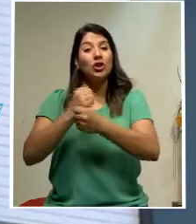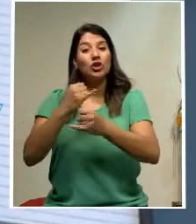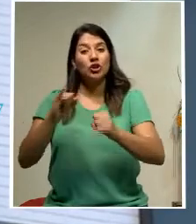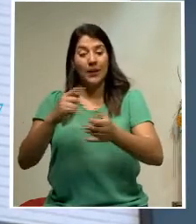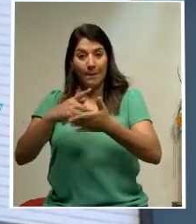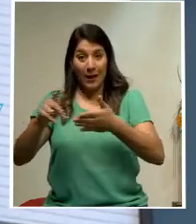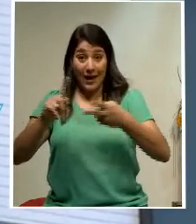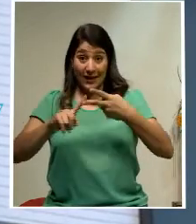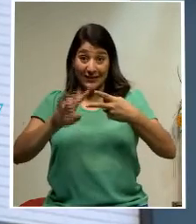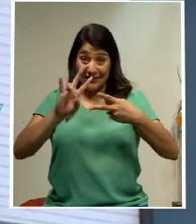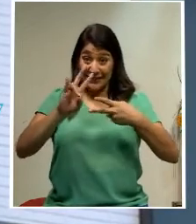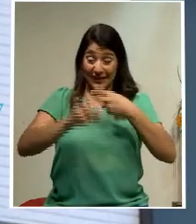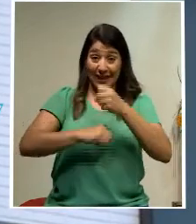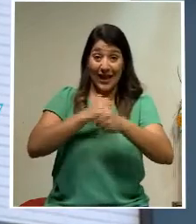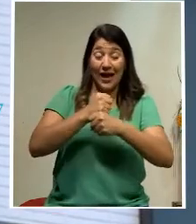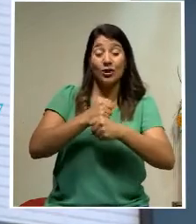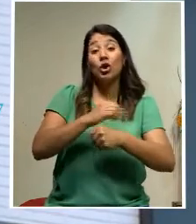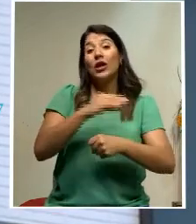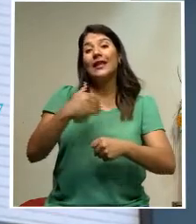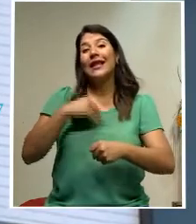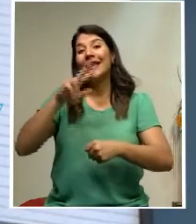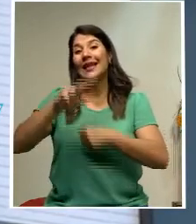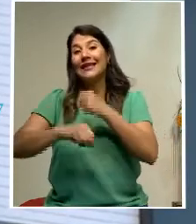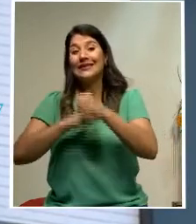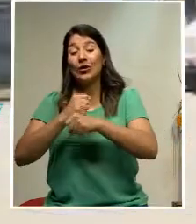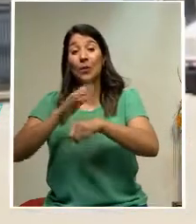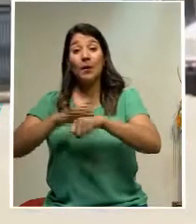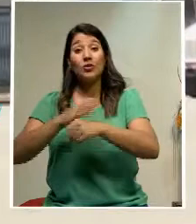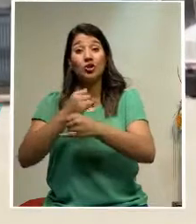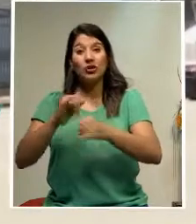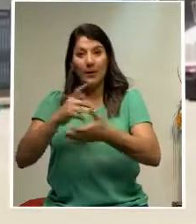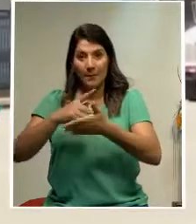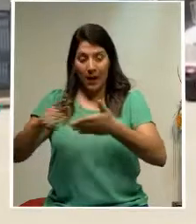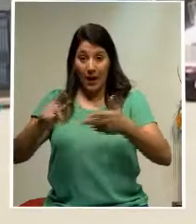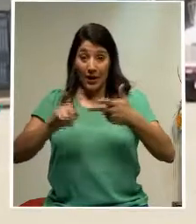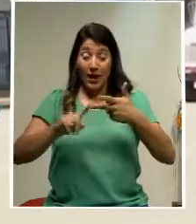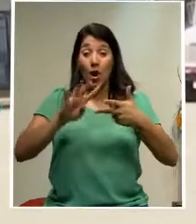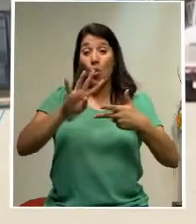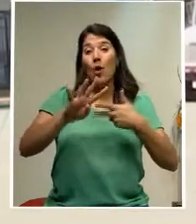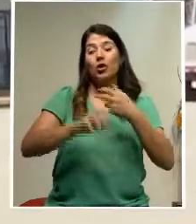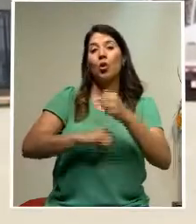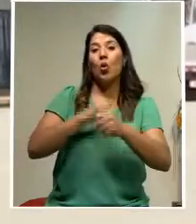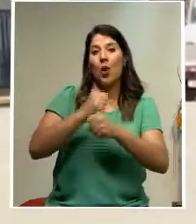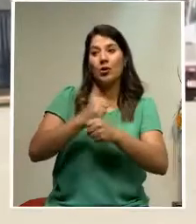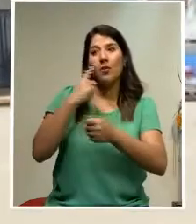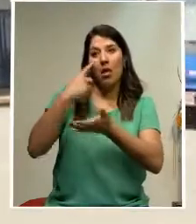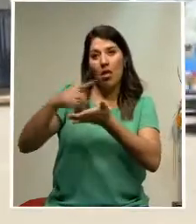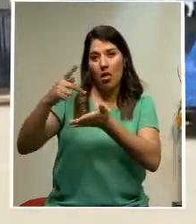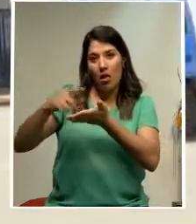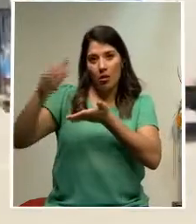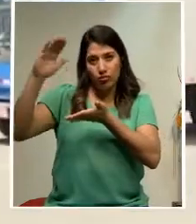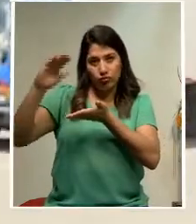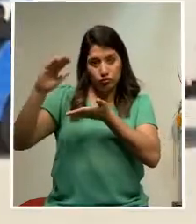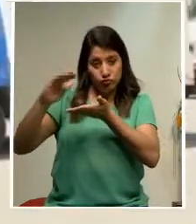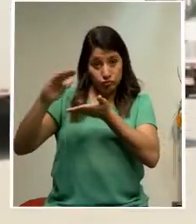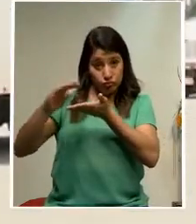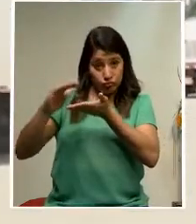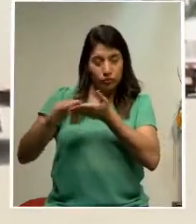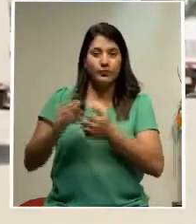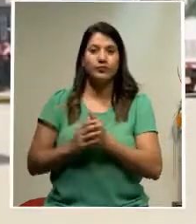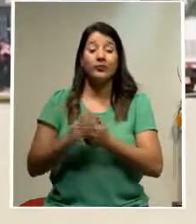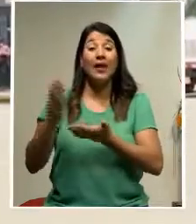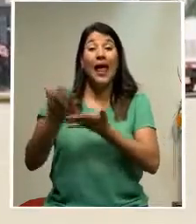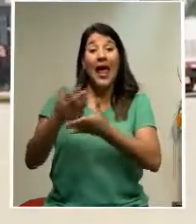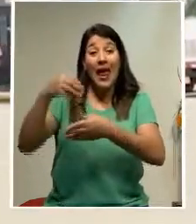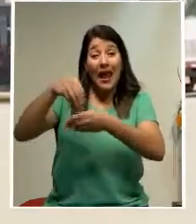7 años de plazo con 3 años como periodo de gracia y 4 años como periodo de amortización. El ahorro estimado en